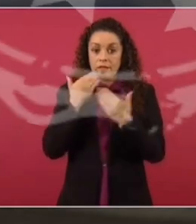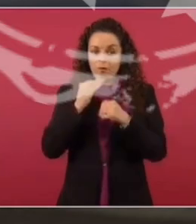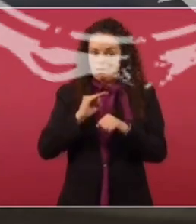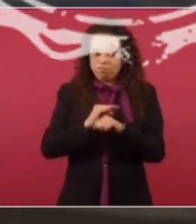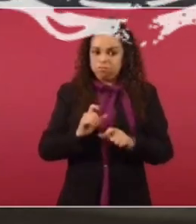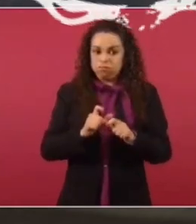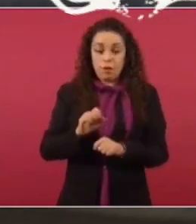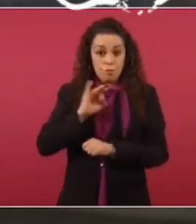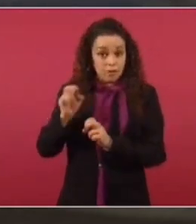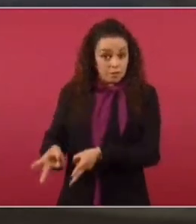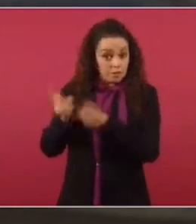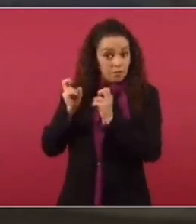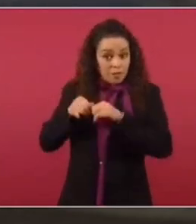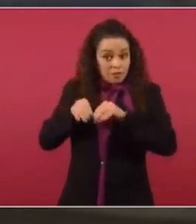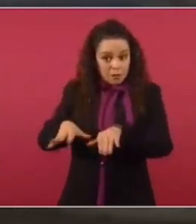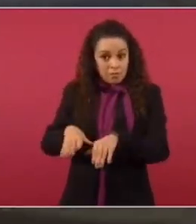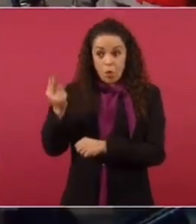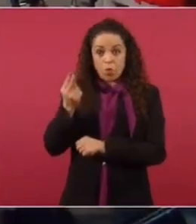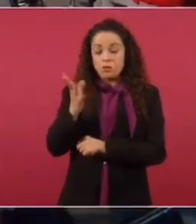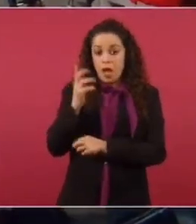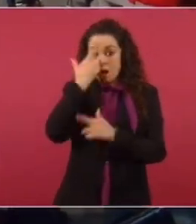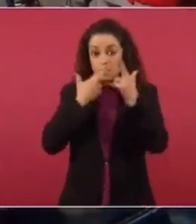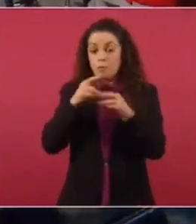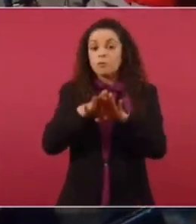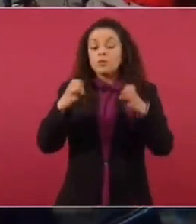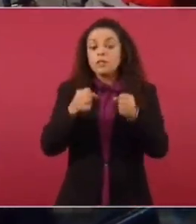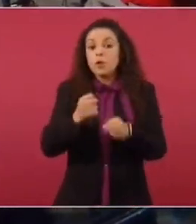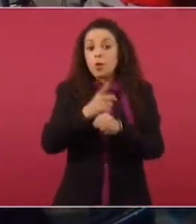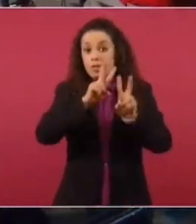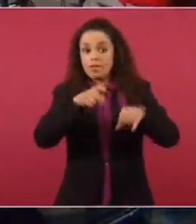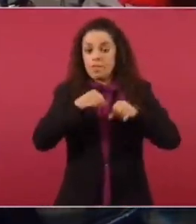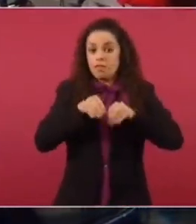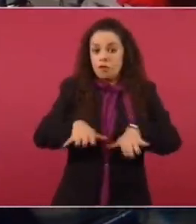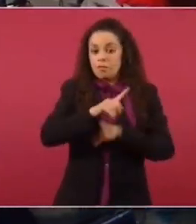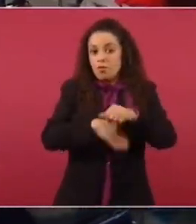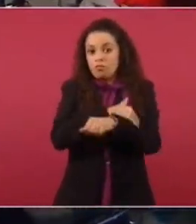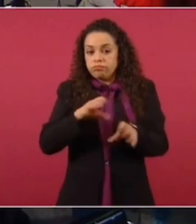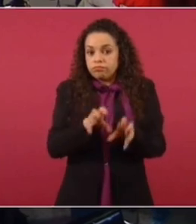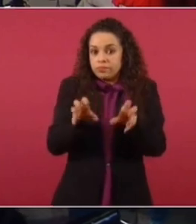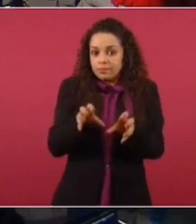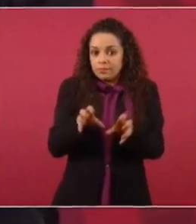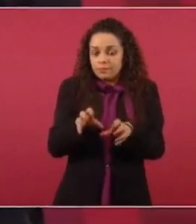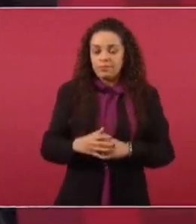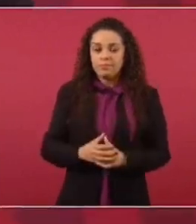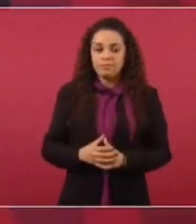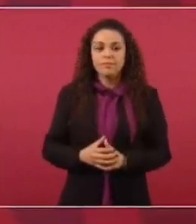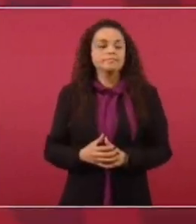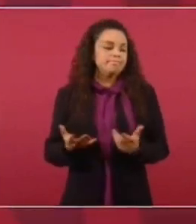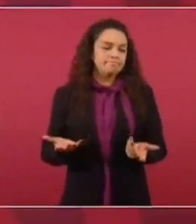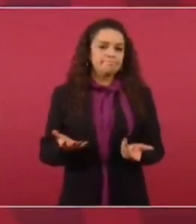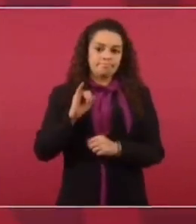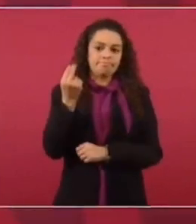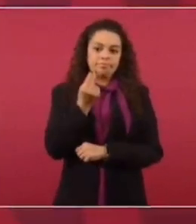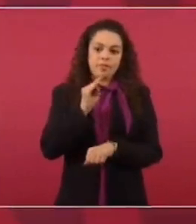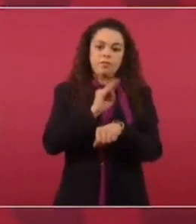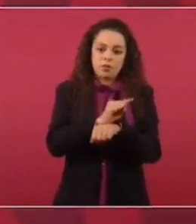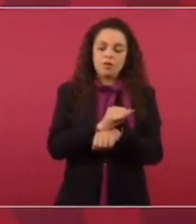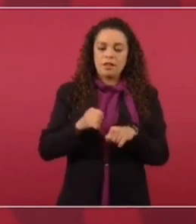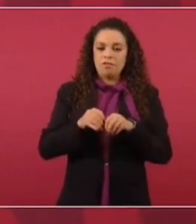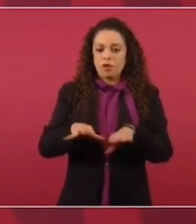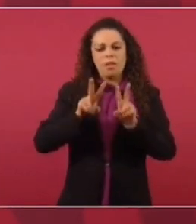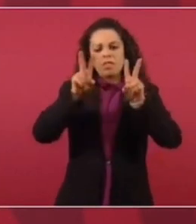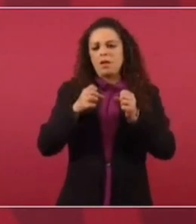¿Qué han analizado en torno a la ciberseguridad? ¿Qué tiene que ver con las fuerzas armadas? que, este, sí hay que proteger alguna información por cuestiones de seguridad,